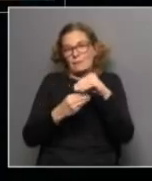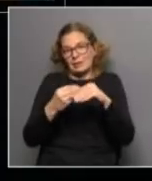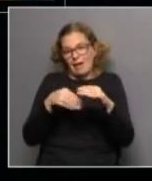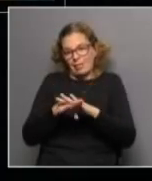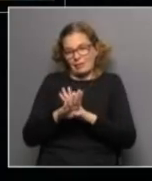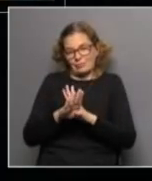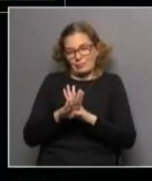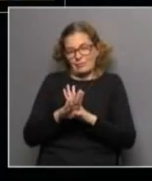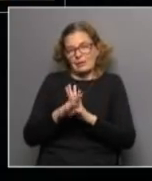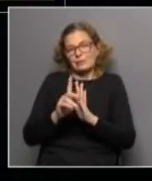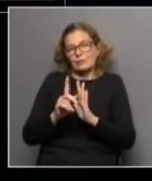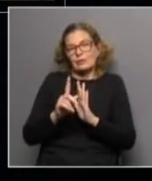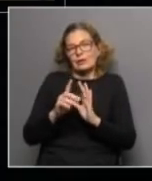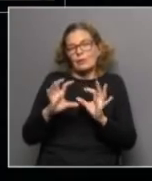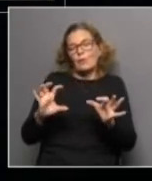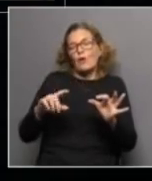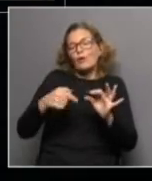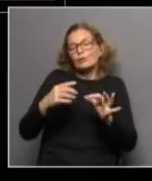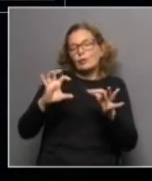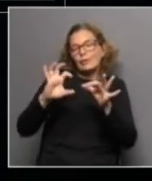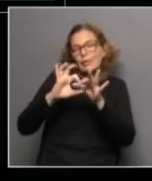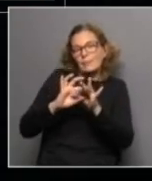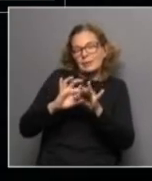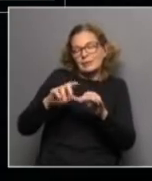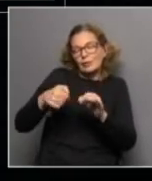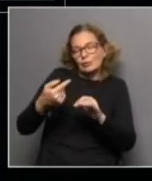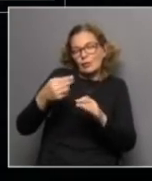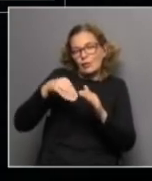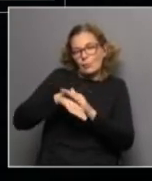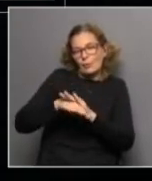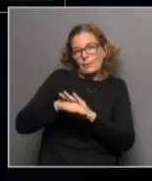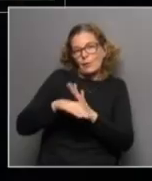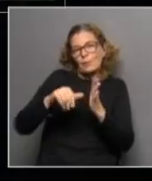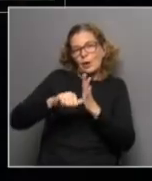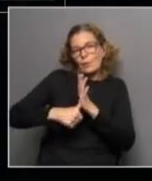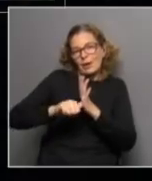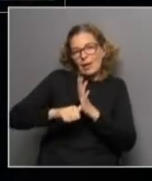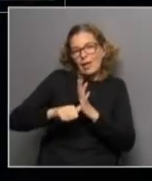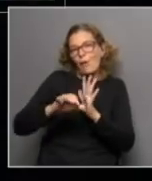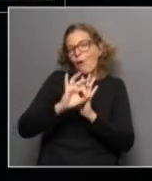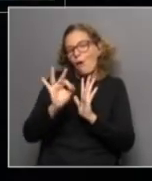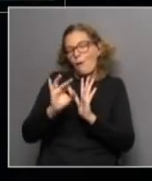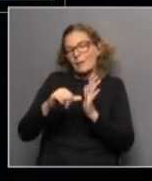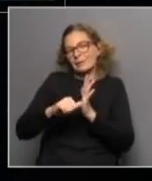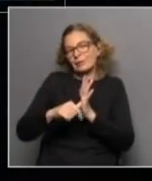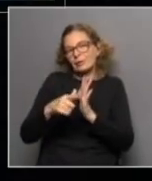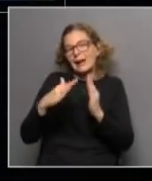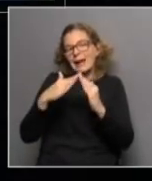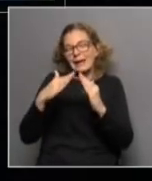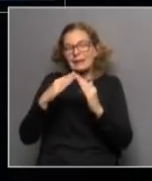trabajadoras y no tanto en los que dependen de otras fuentes de ingresos como podrían ser las jubilaciones y las pensiones. En este caso,